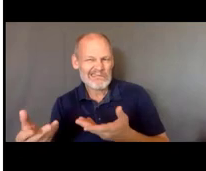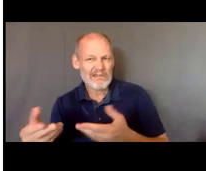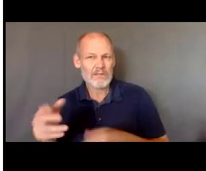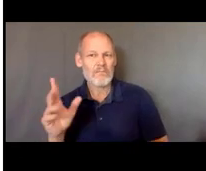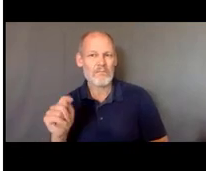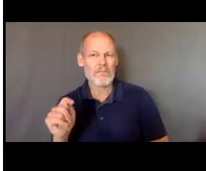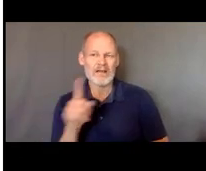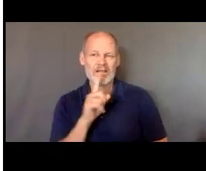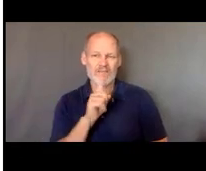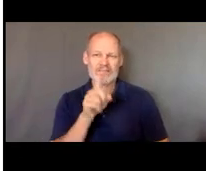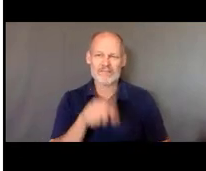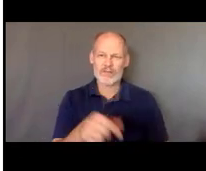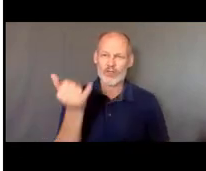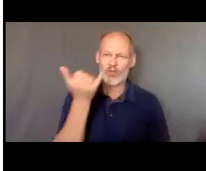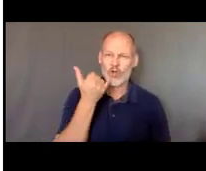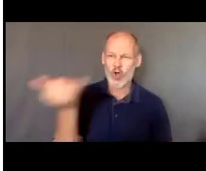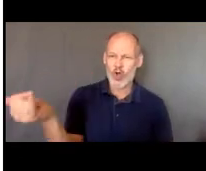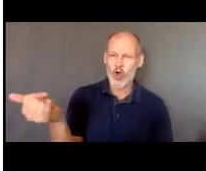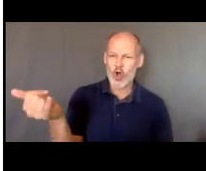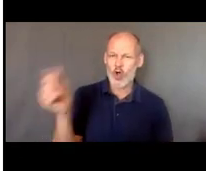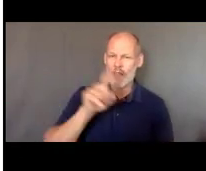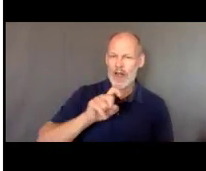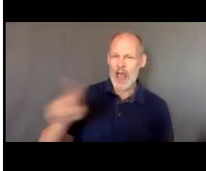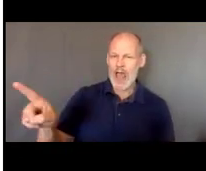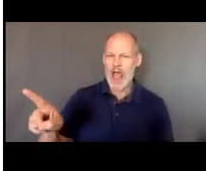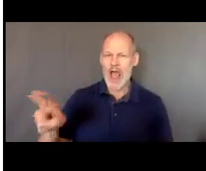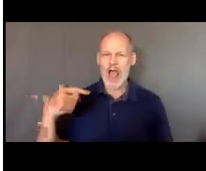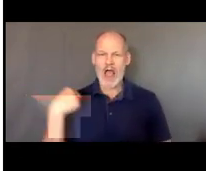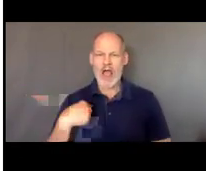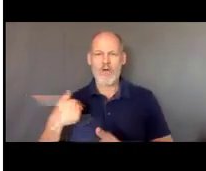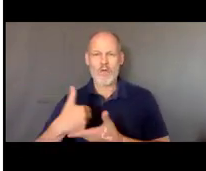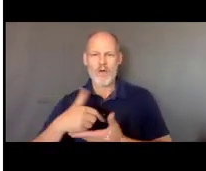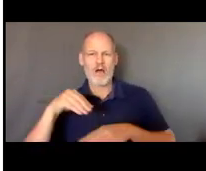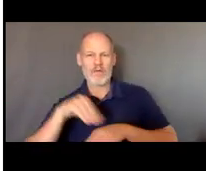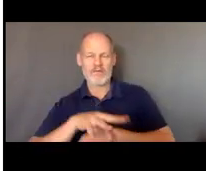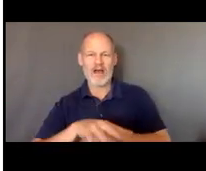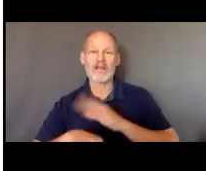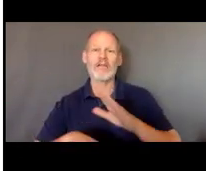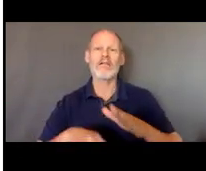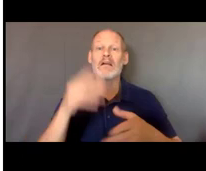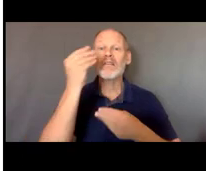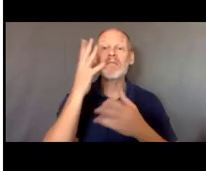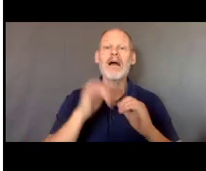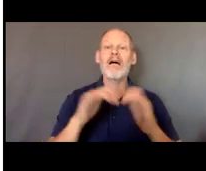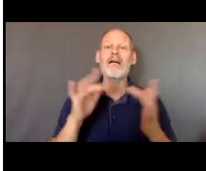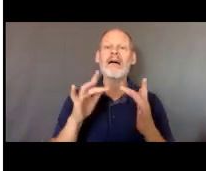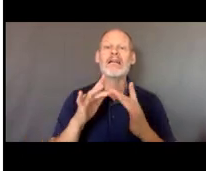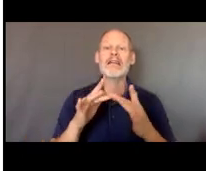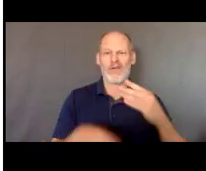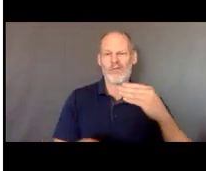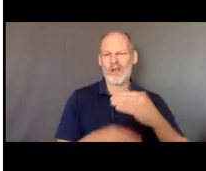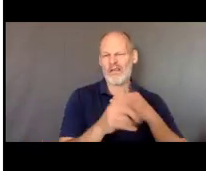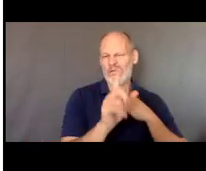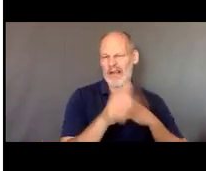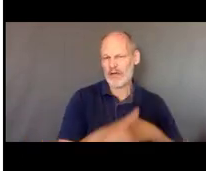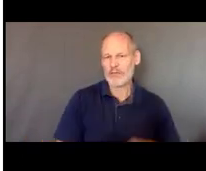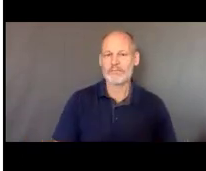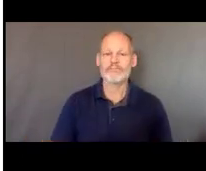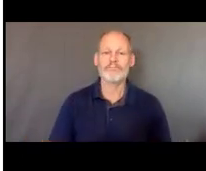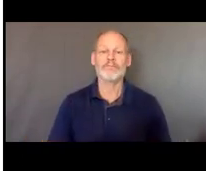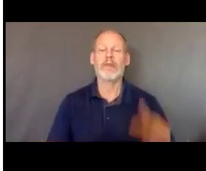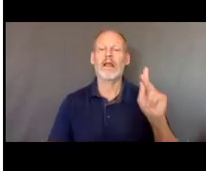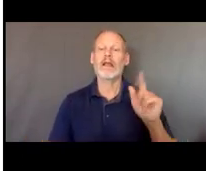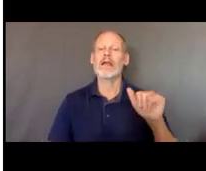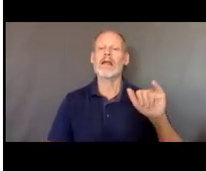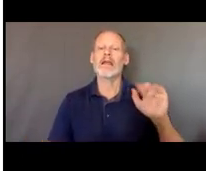NJP en la línea de clear y entonces rápidamente se les puede dar información soy Kim Williams de Team Child